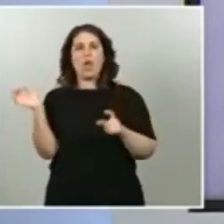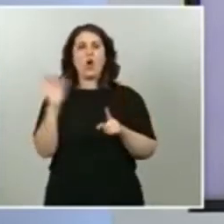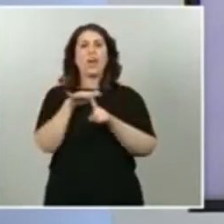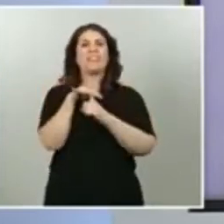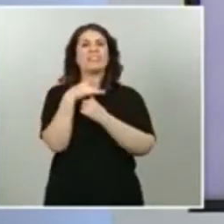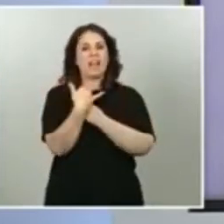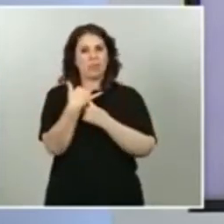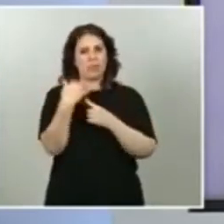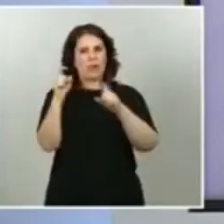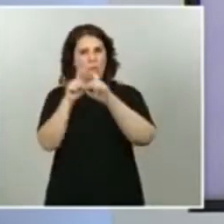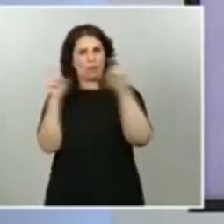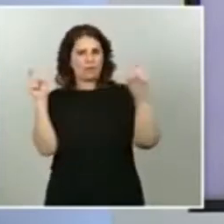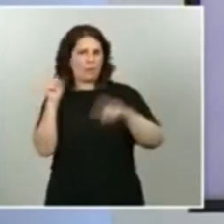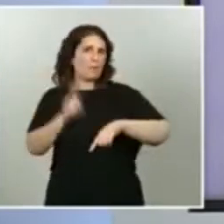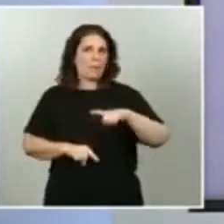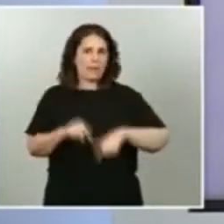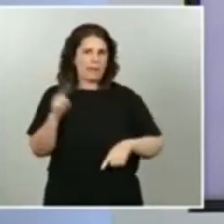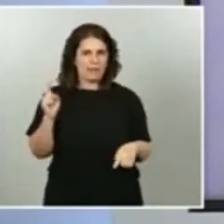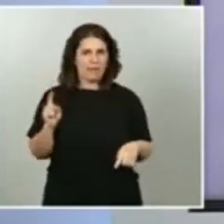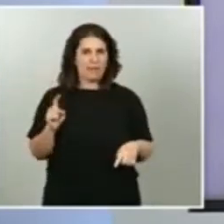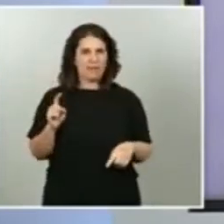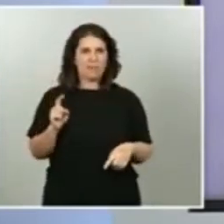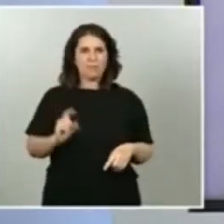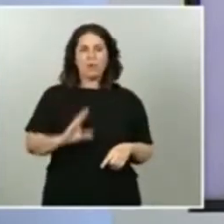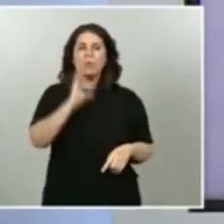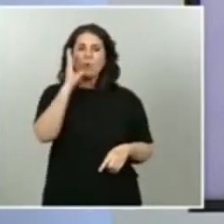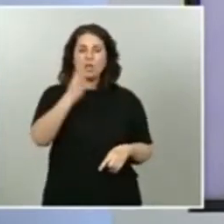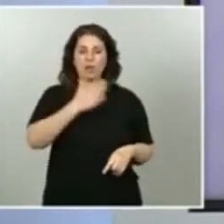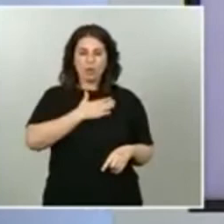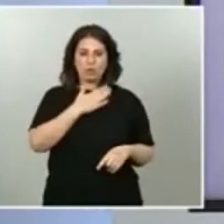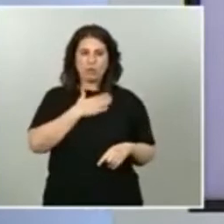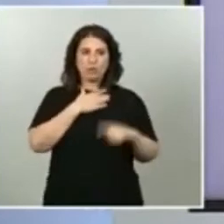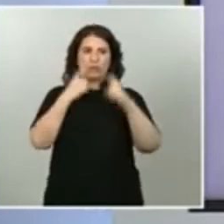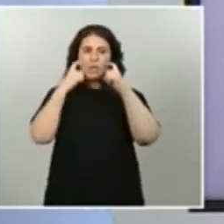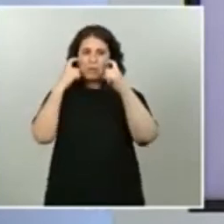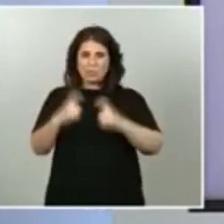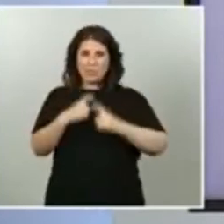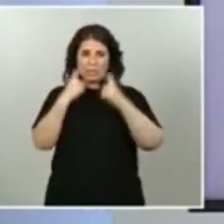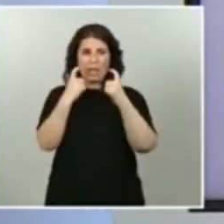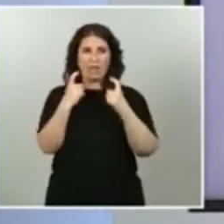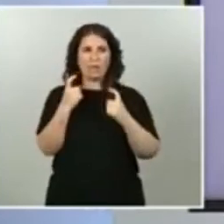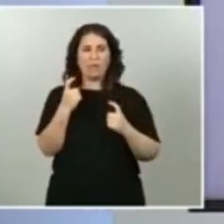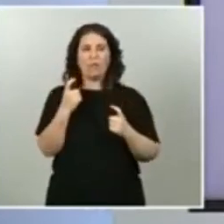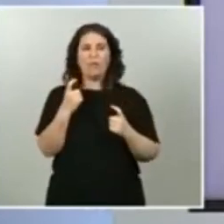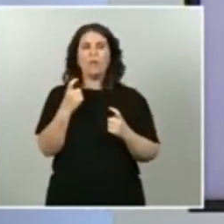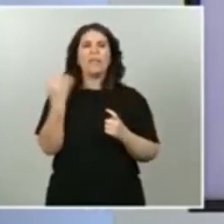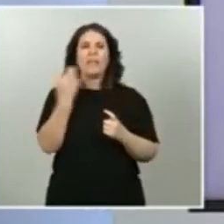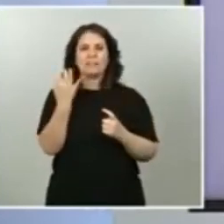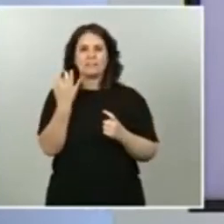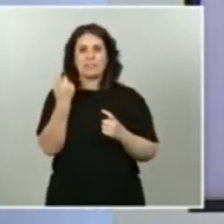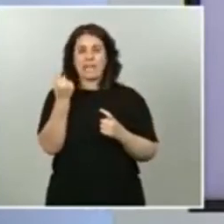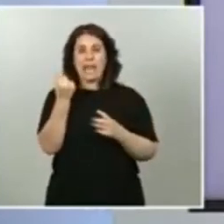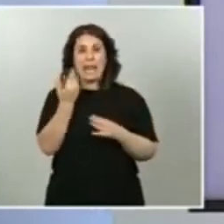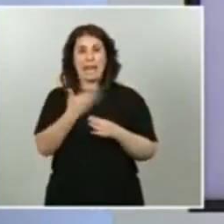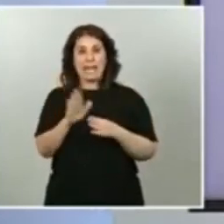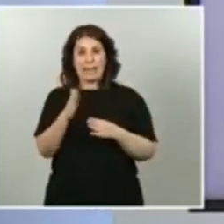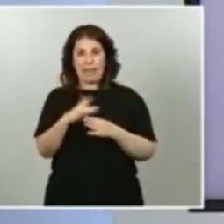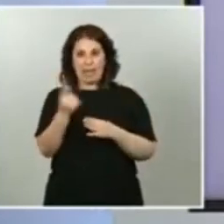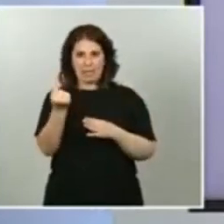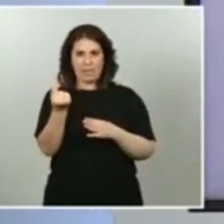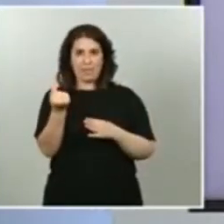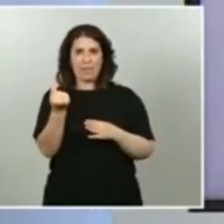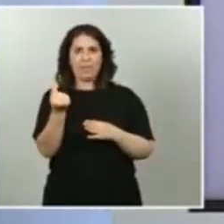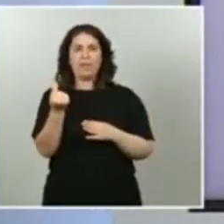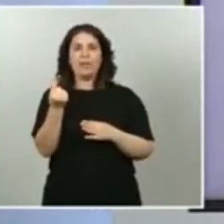Porque si hay algo que nosotros hemos intentado y intentamos es que además de liquidez podamos consolidar su solvencia.